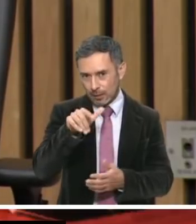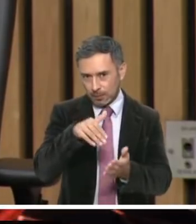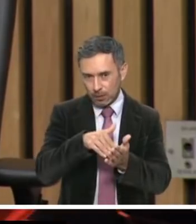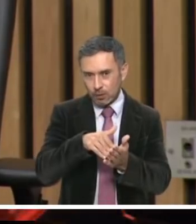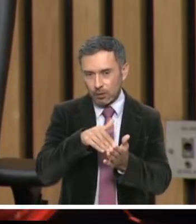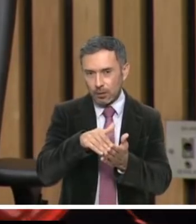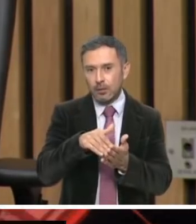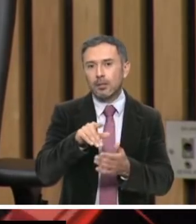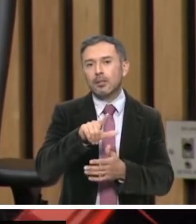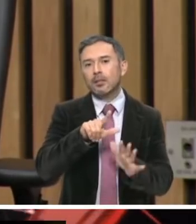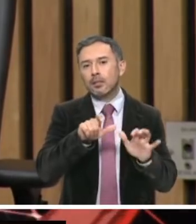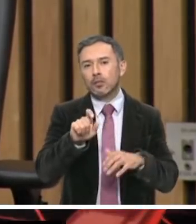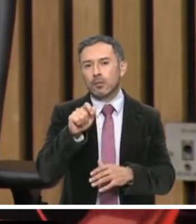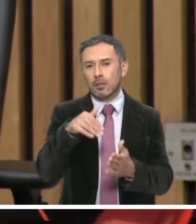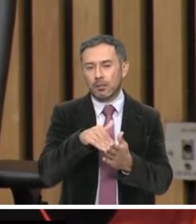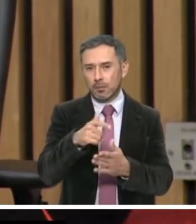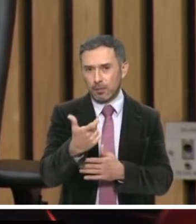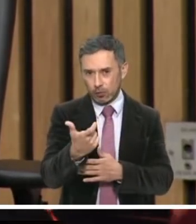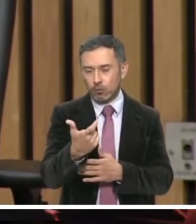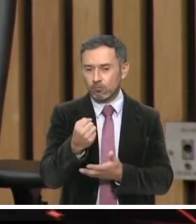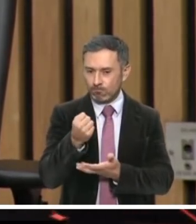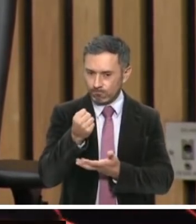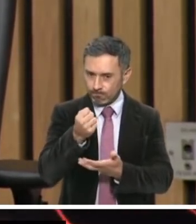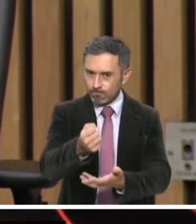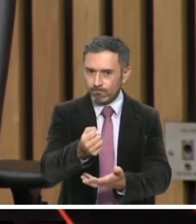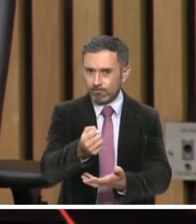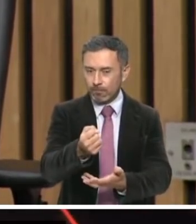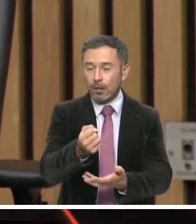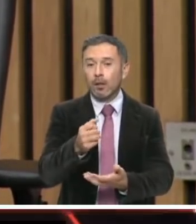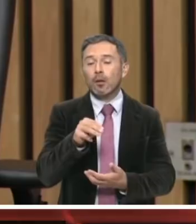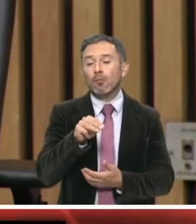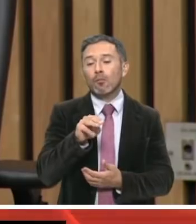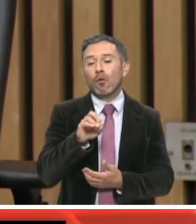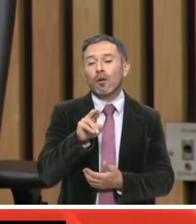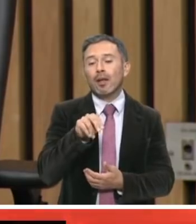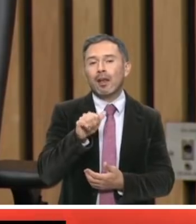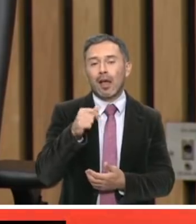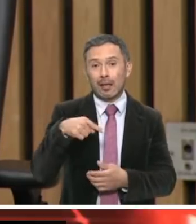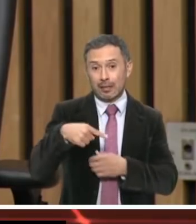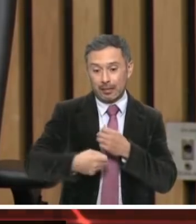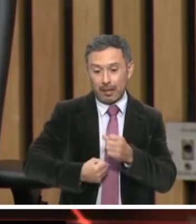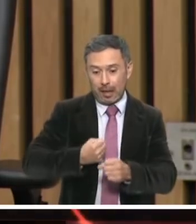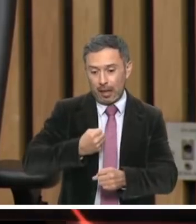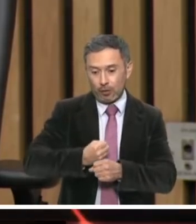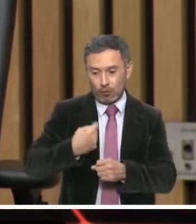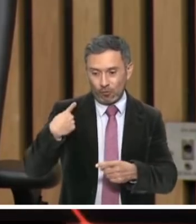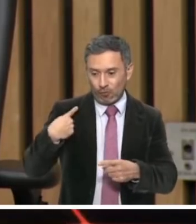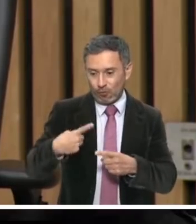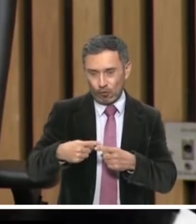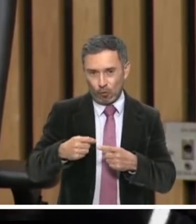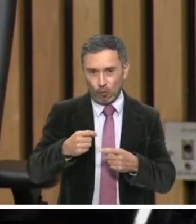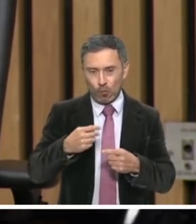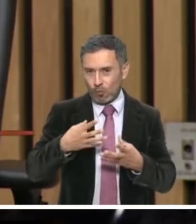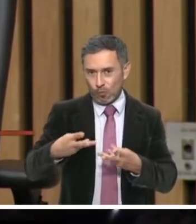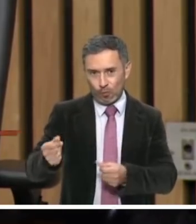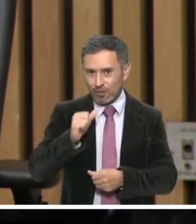mil pesos que Morena no ejerció en este año fiscal, a fin